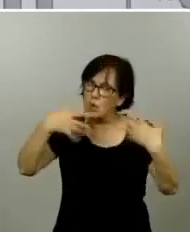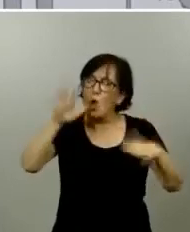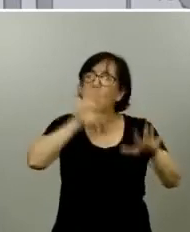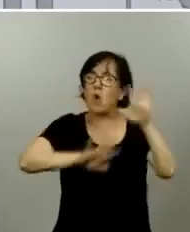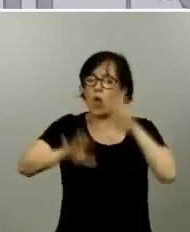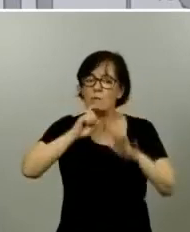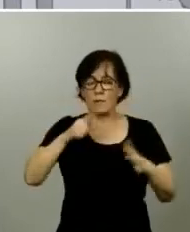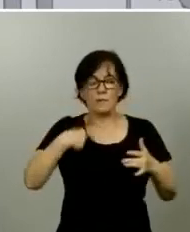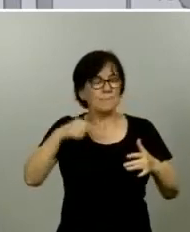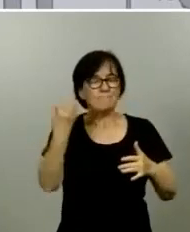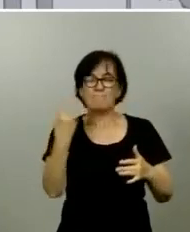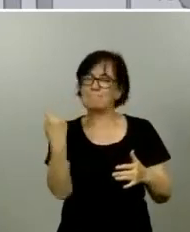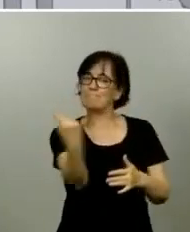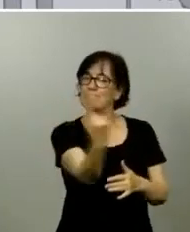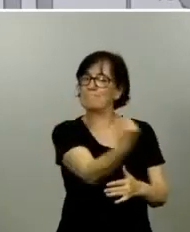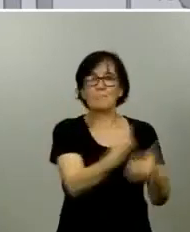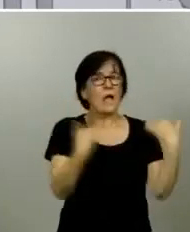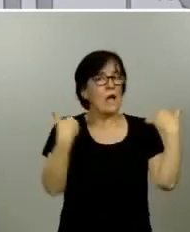responsabilidad individual